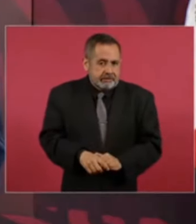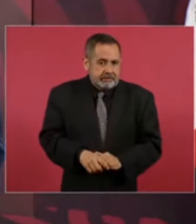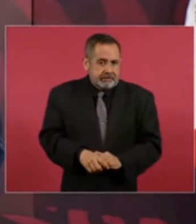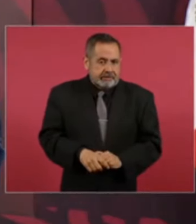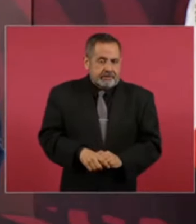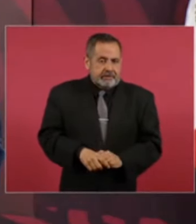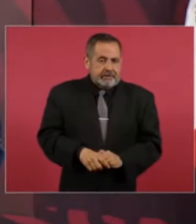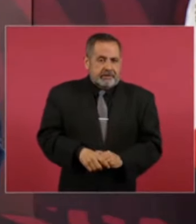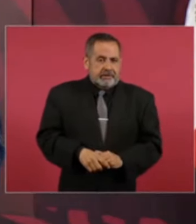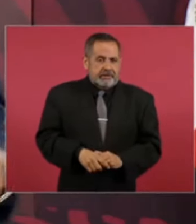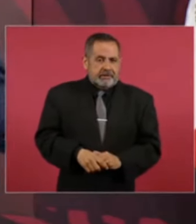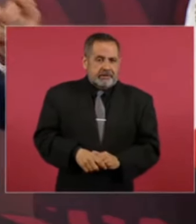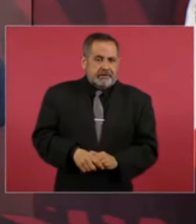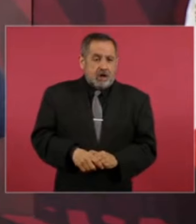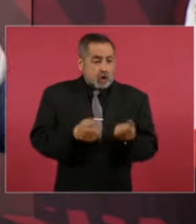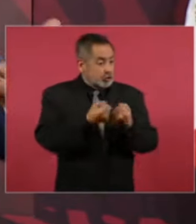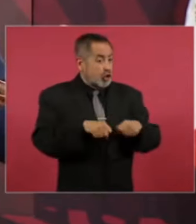como socios